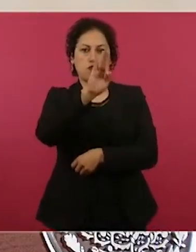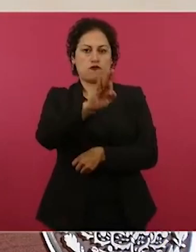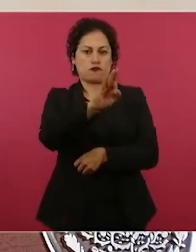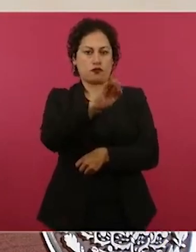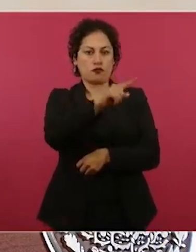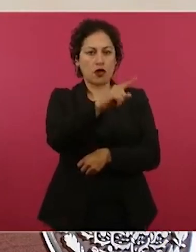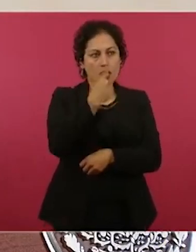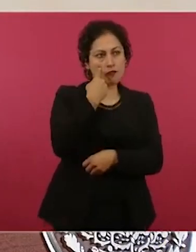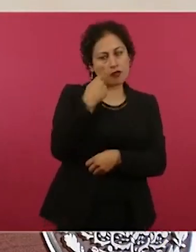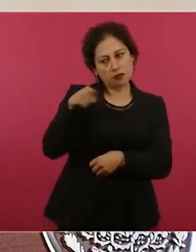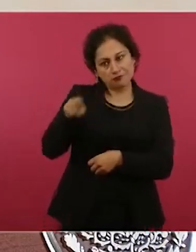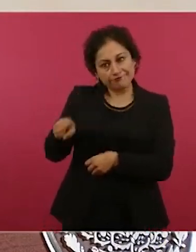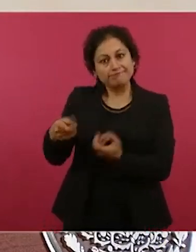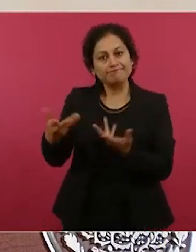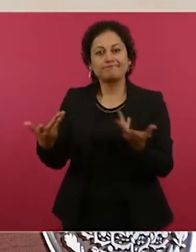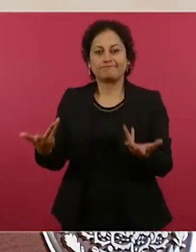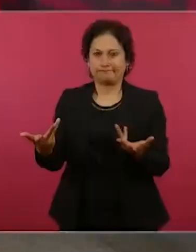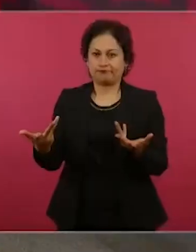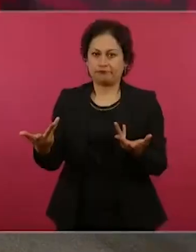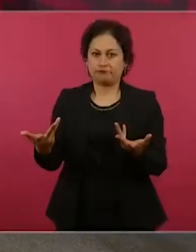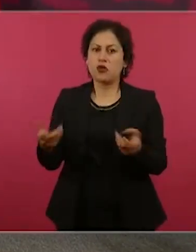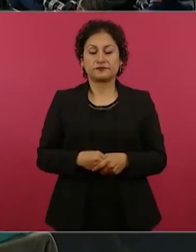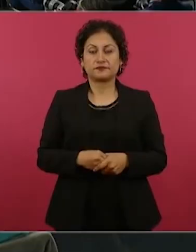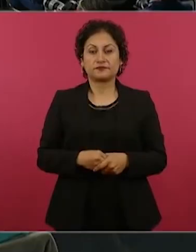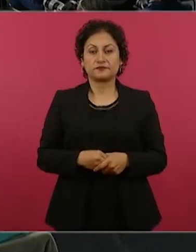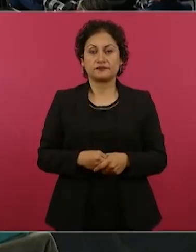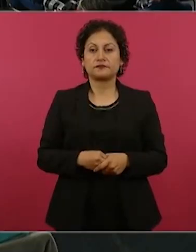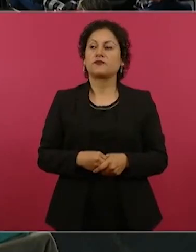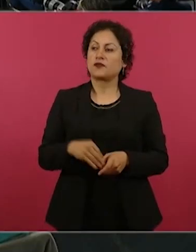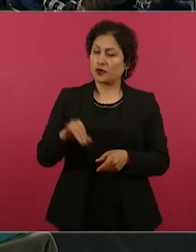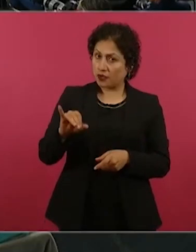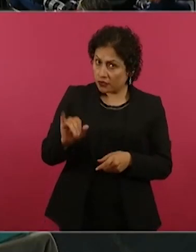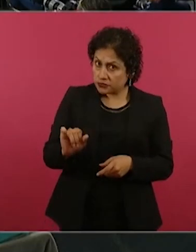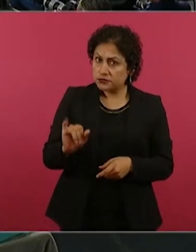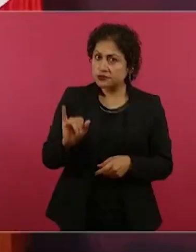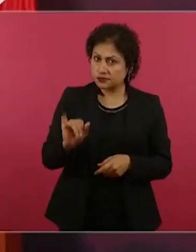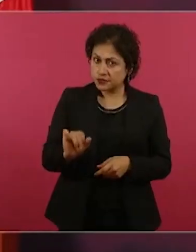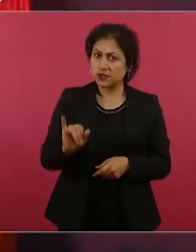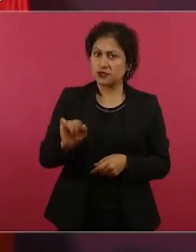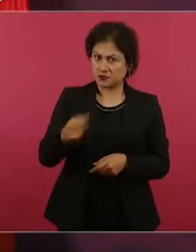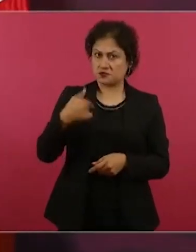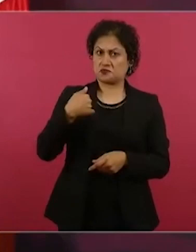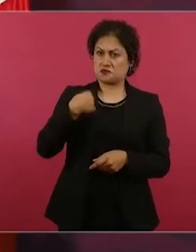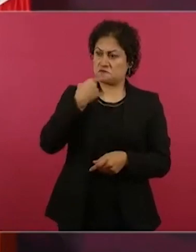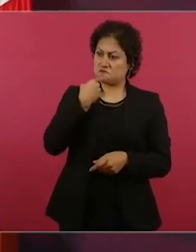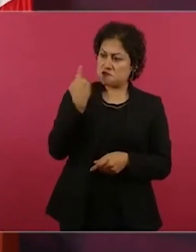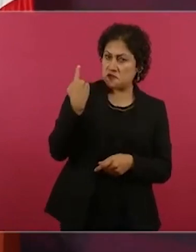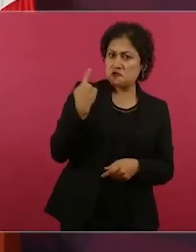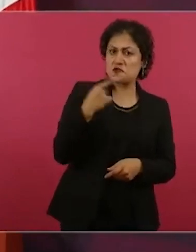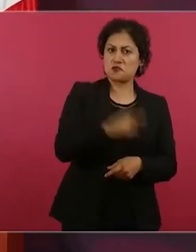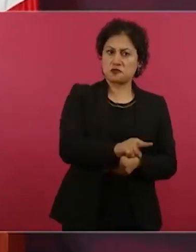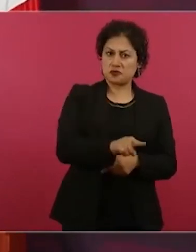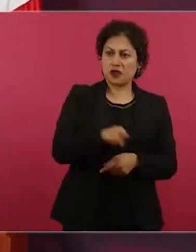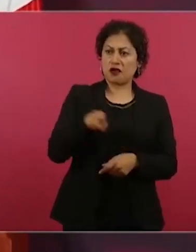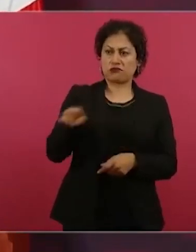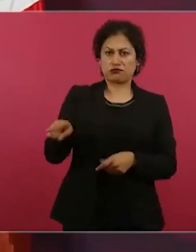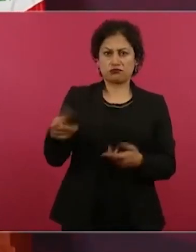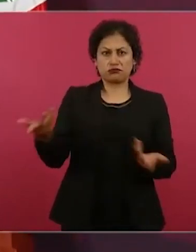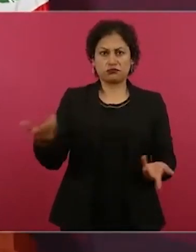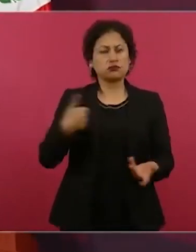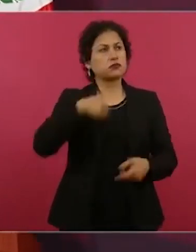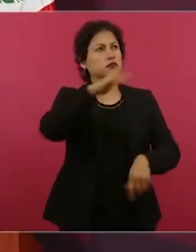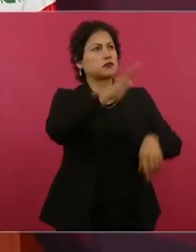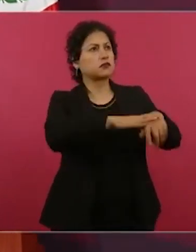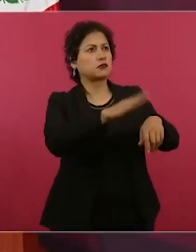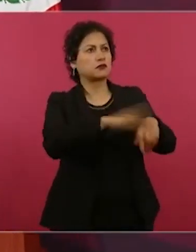al pueblo de México. Voy a denunciarlo, sí, por todos los